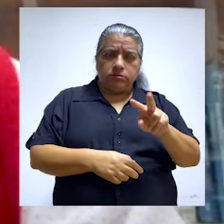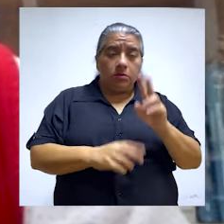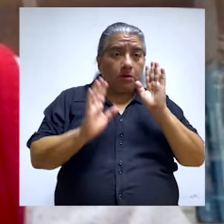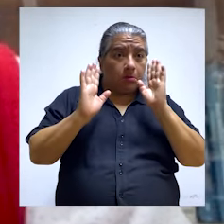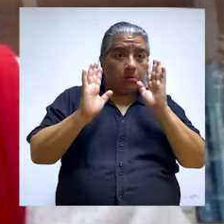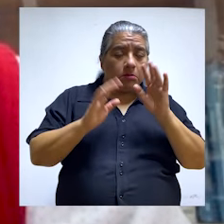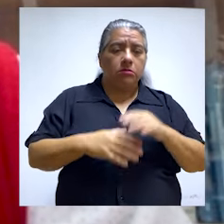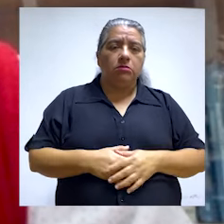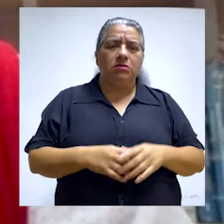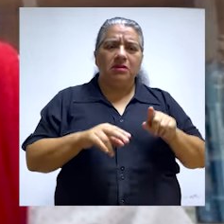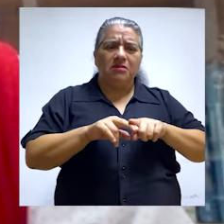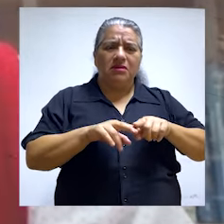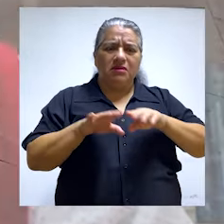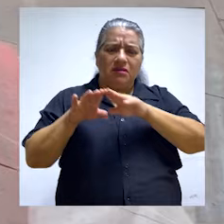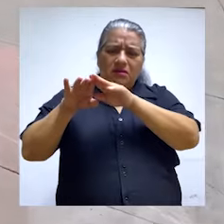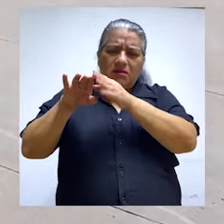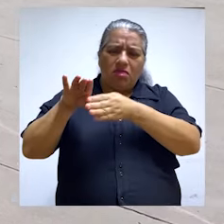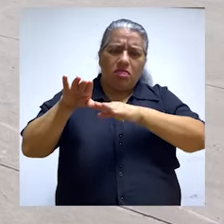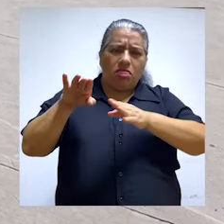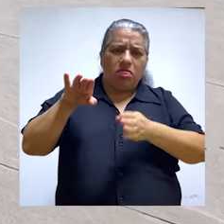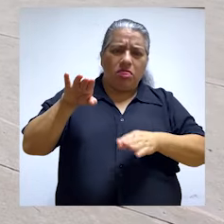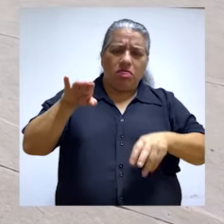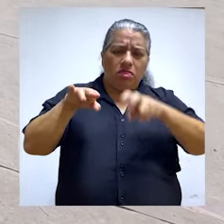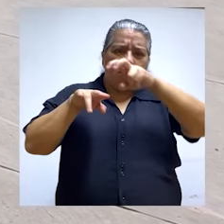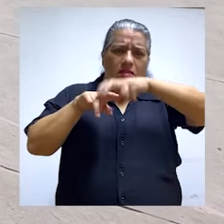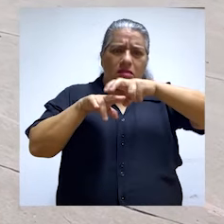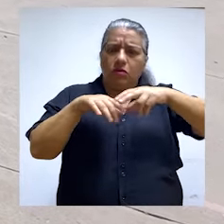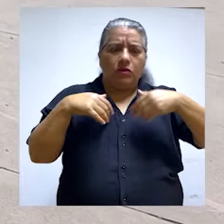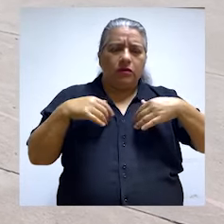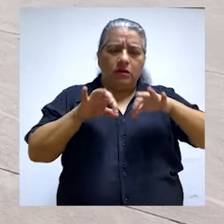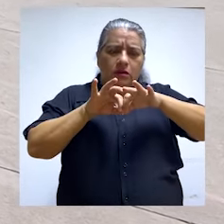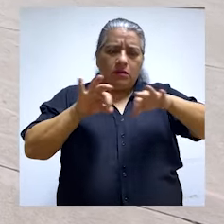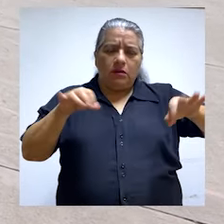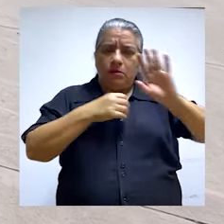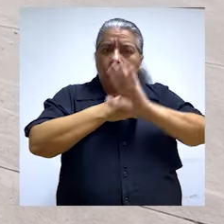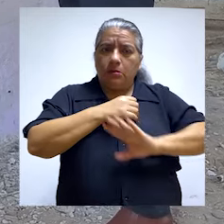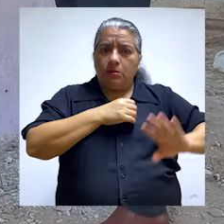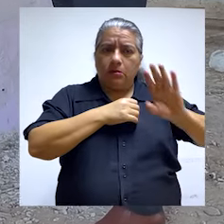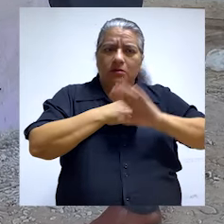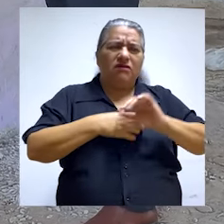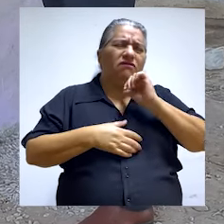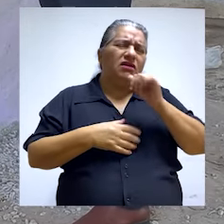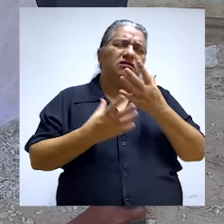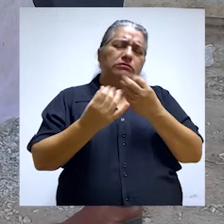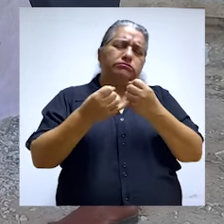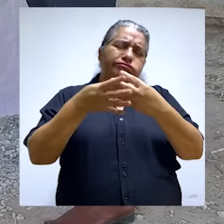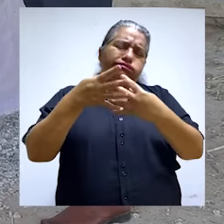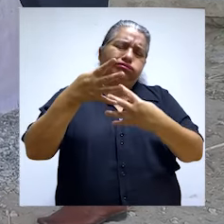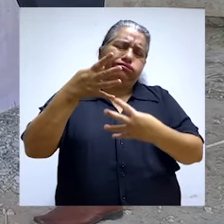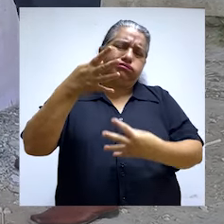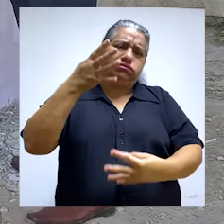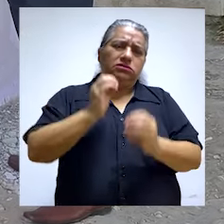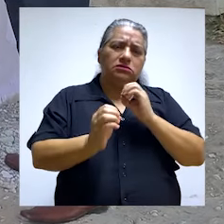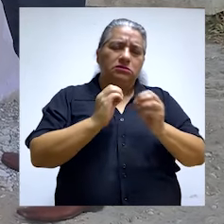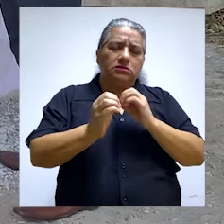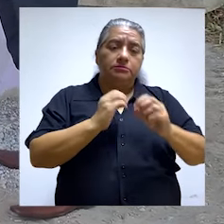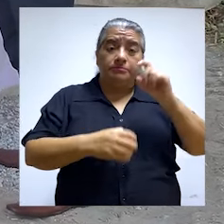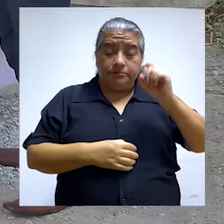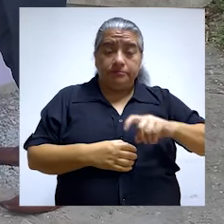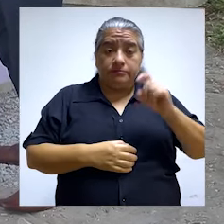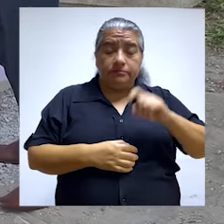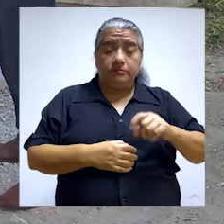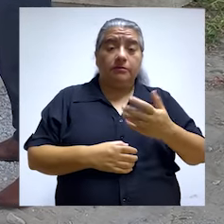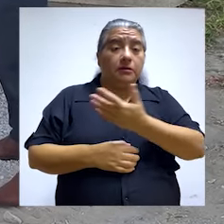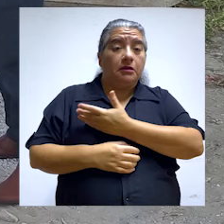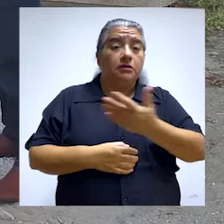estar en calidad de espectadores, las graderías también no cuentan con barandas de seguridad, falta una serie de mantenimientos